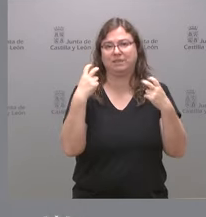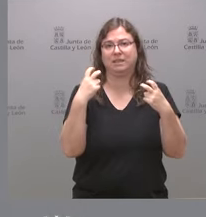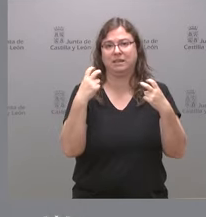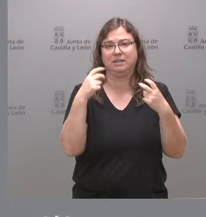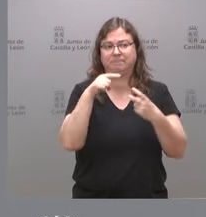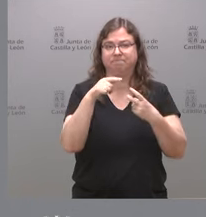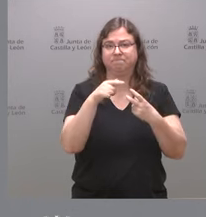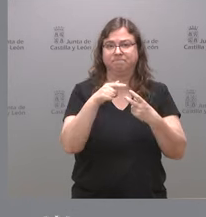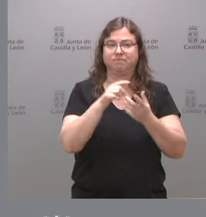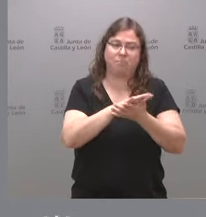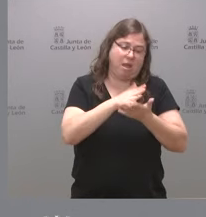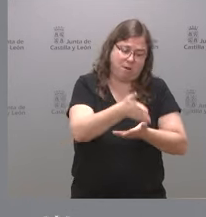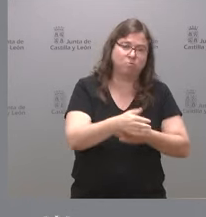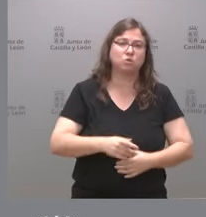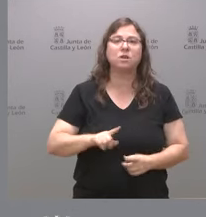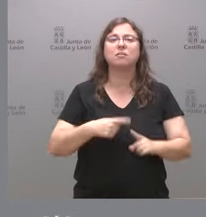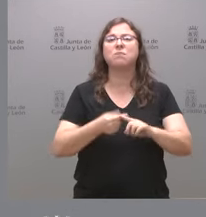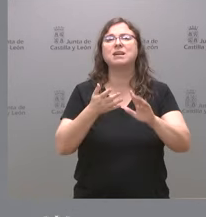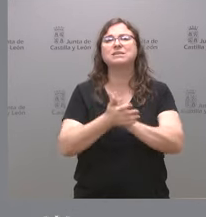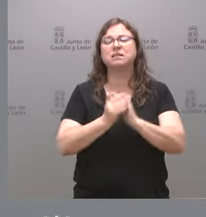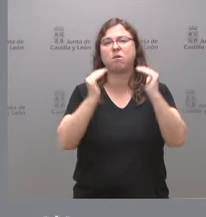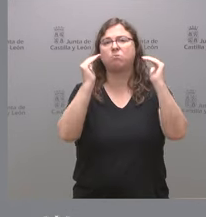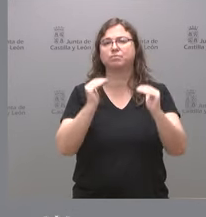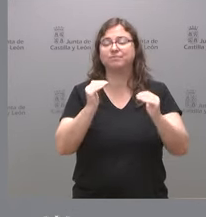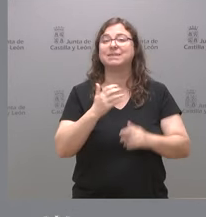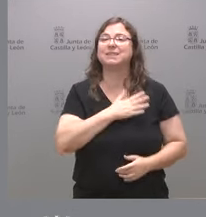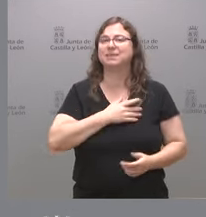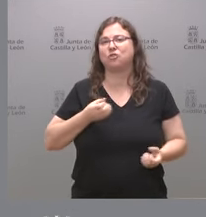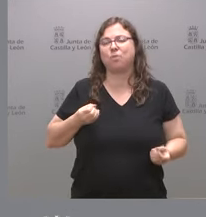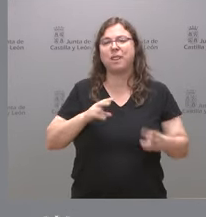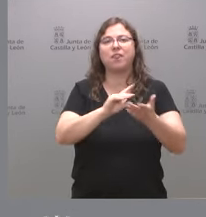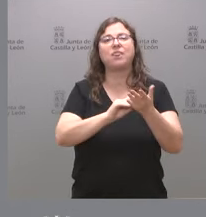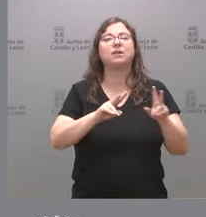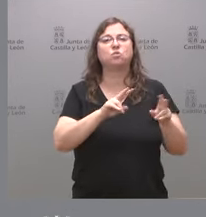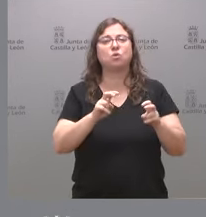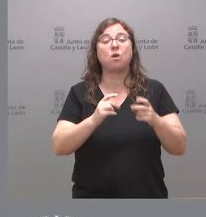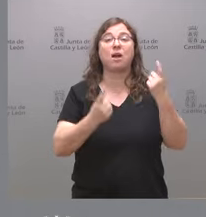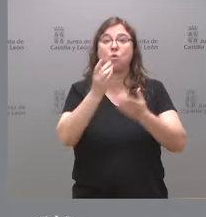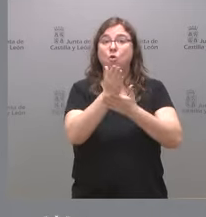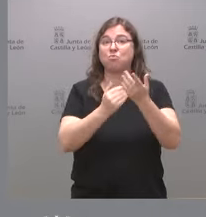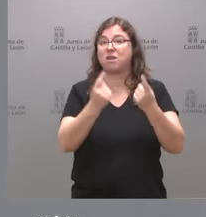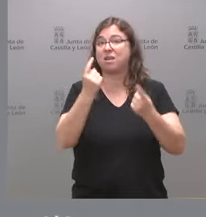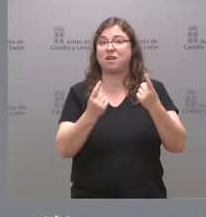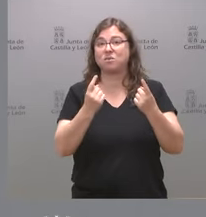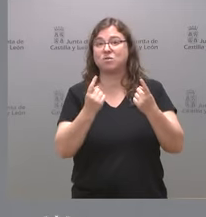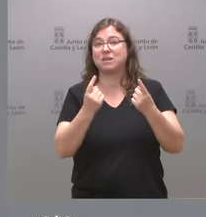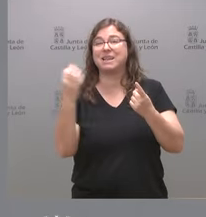el que le estamos hablando y que supone una nueva reducción. Por darles un dato añadido, hay comunidades autónomas que tienen el tipo mínimo de